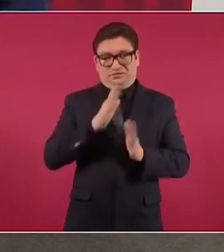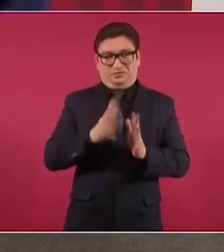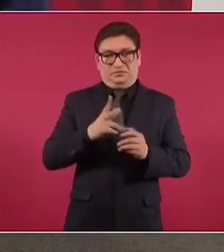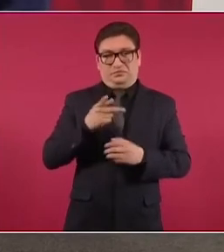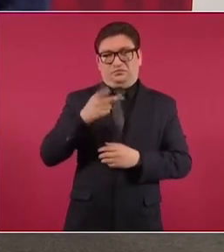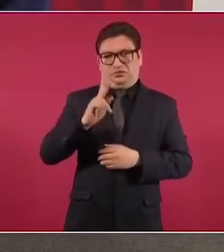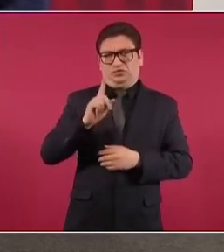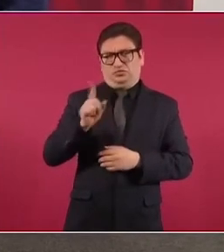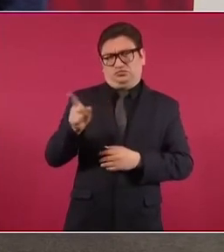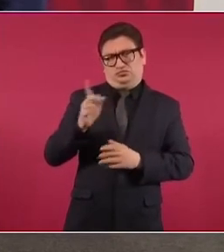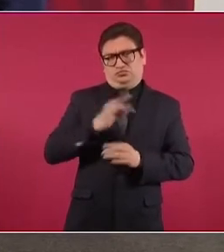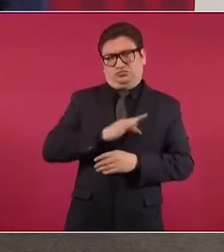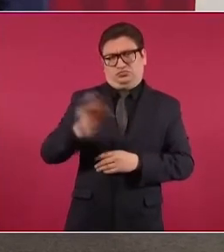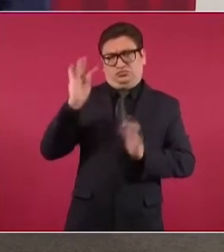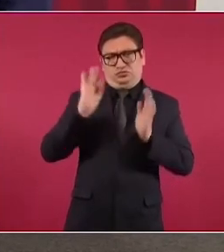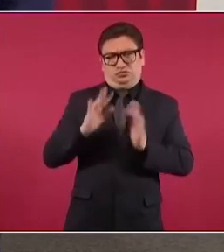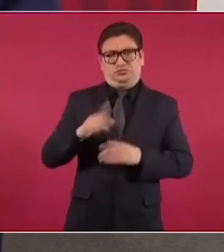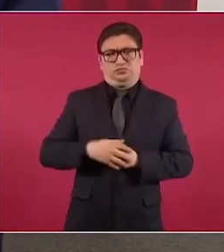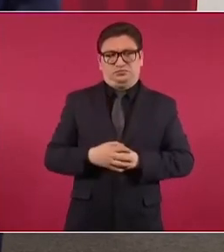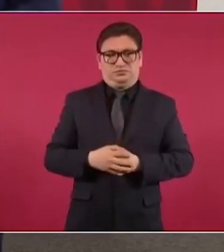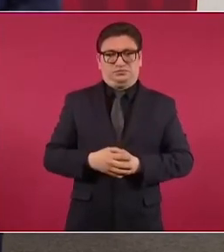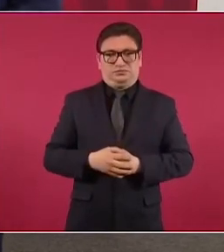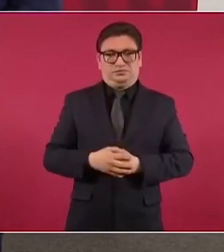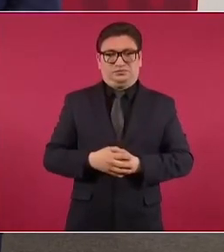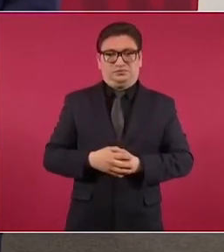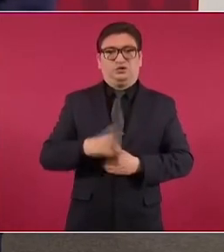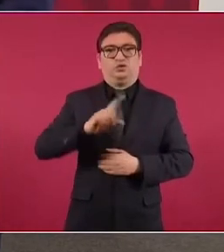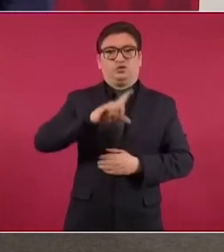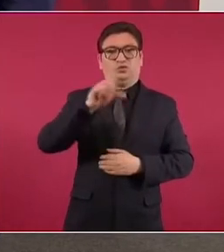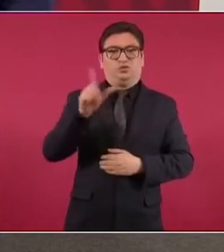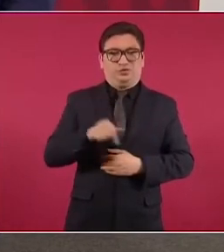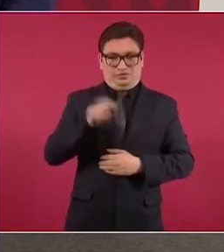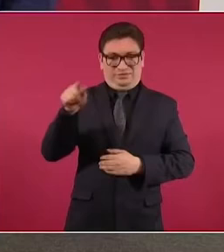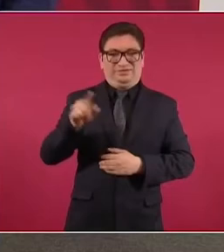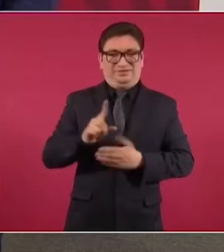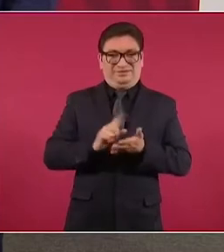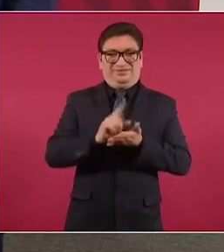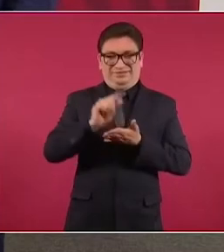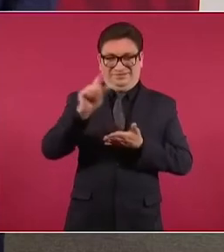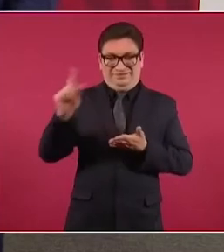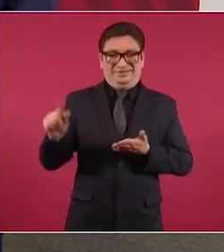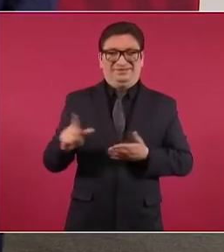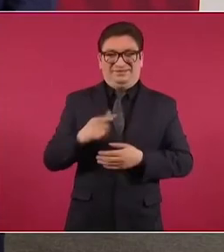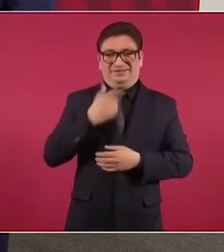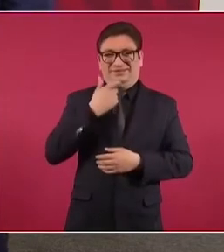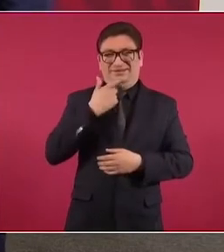sí ya en… Al rato en el Twitter. En el Zócalo.